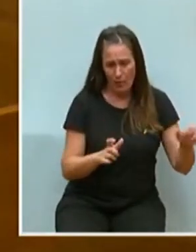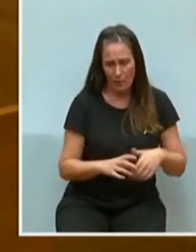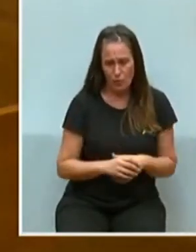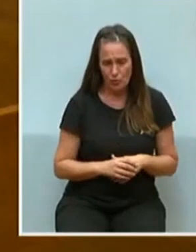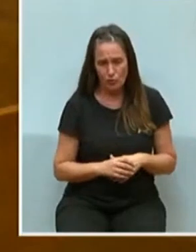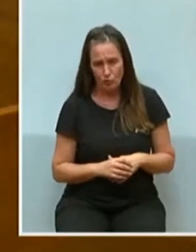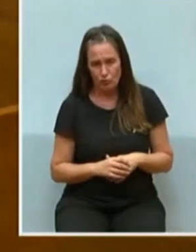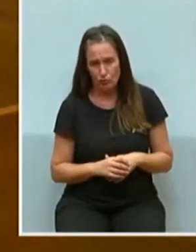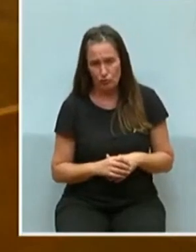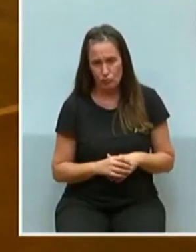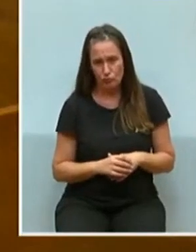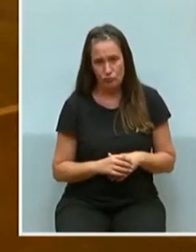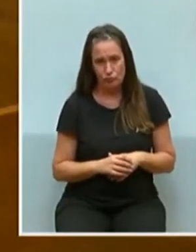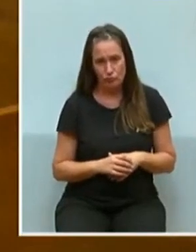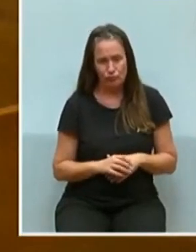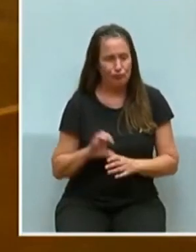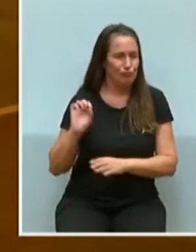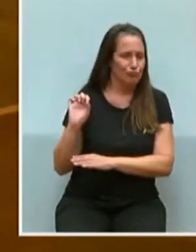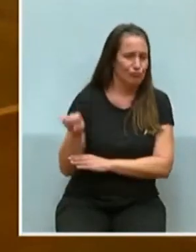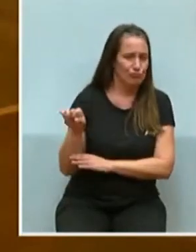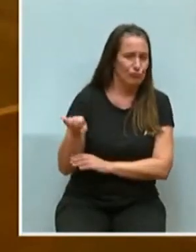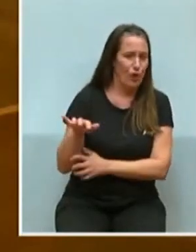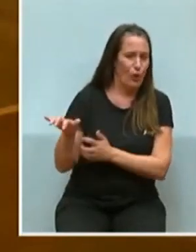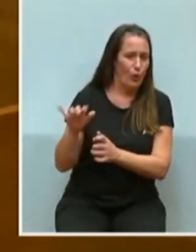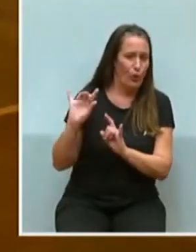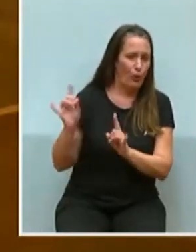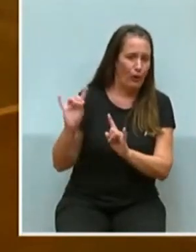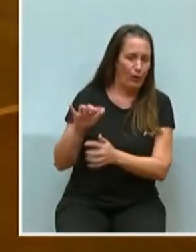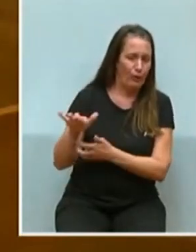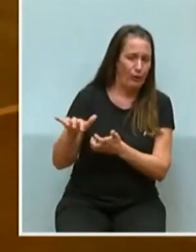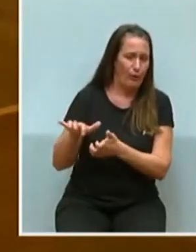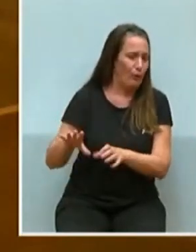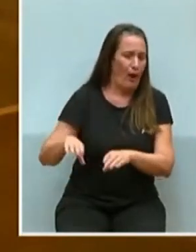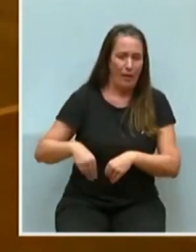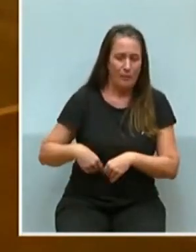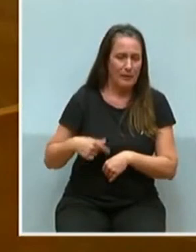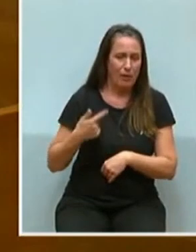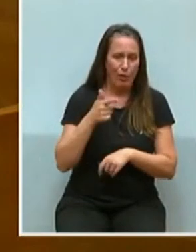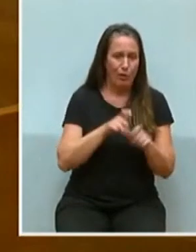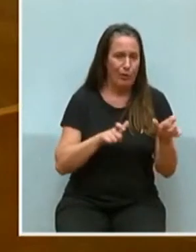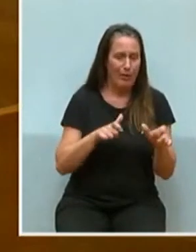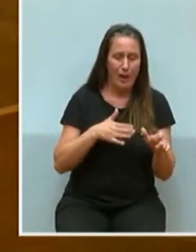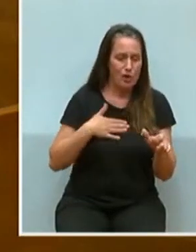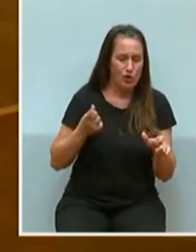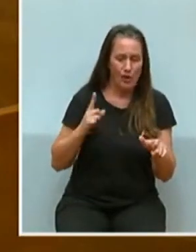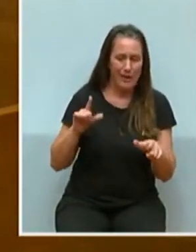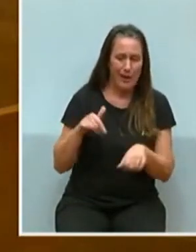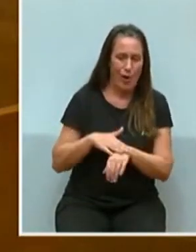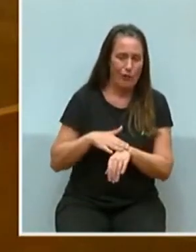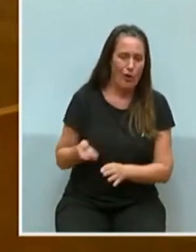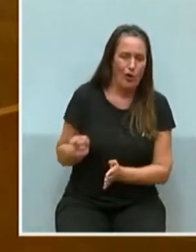No hagamos caso al ruido de quienes todavía no han asumido que los ciudadanos no les han querido como gobernantes.